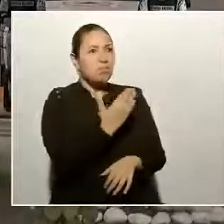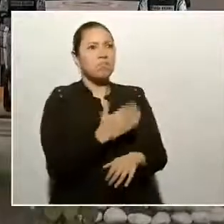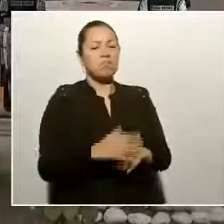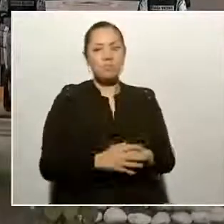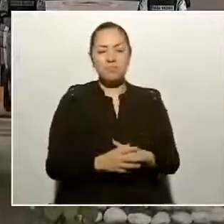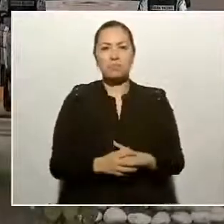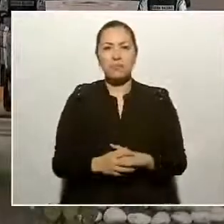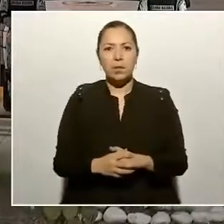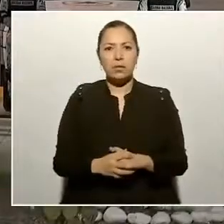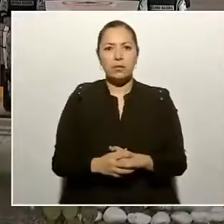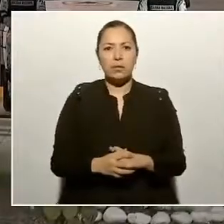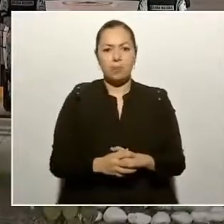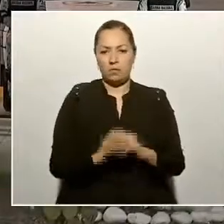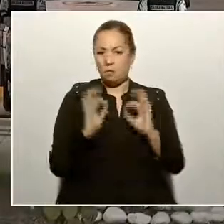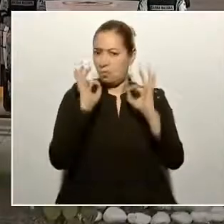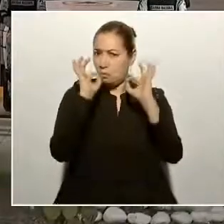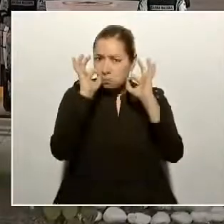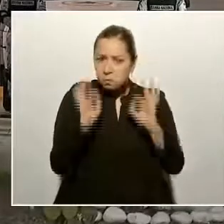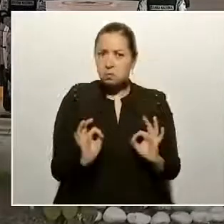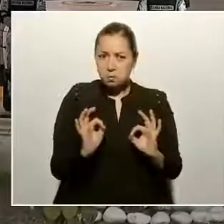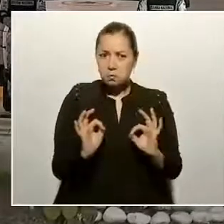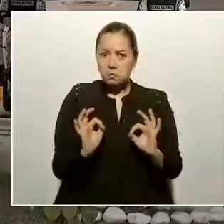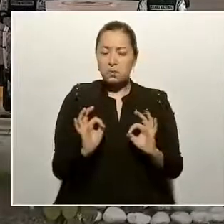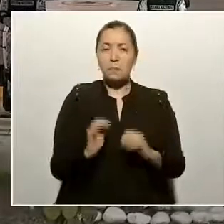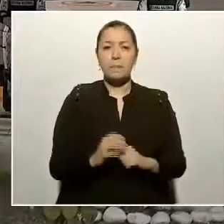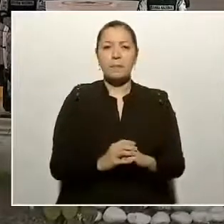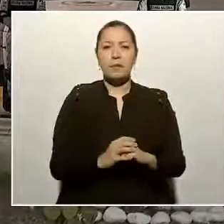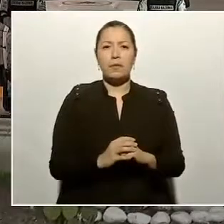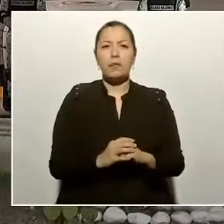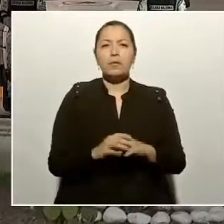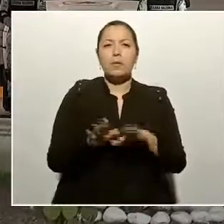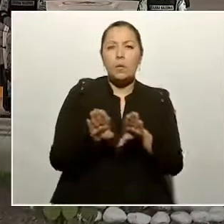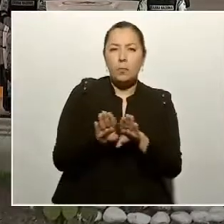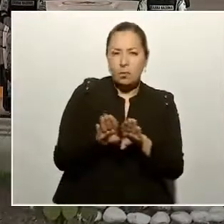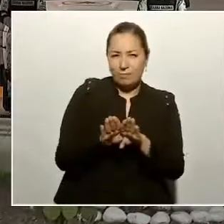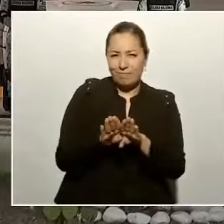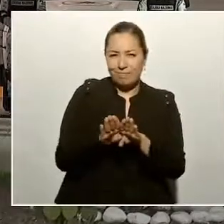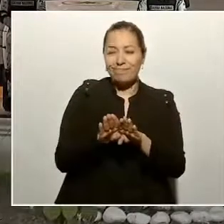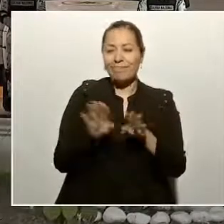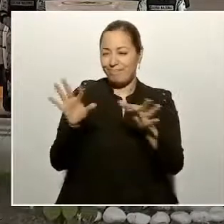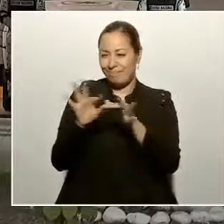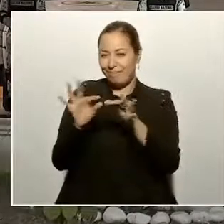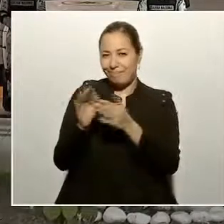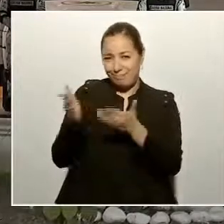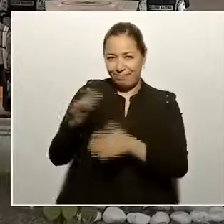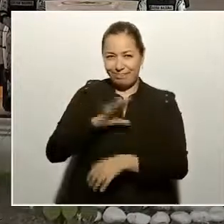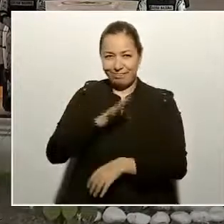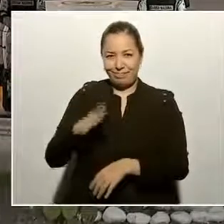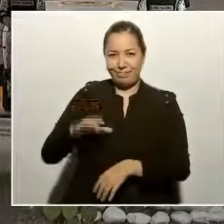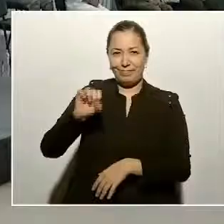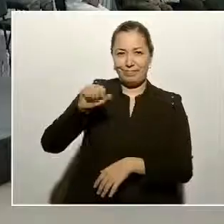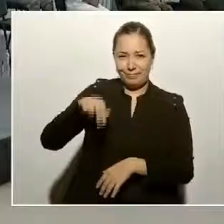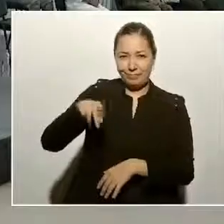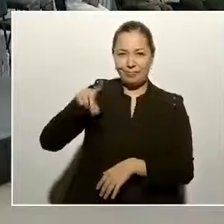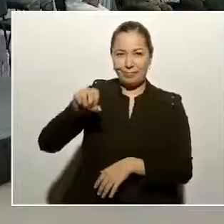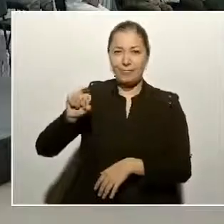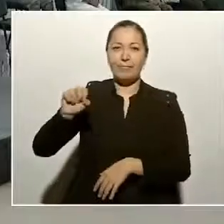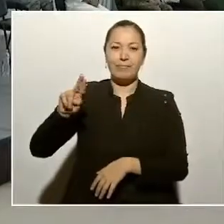muy dignas, como lo mencionó el general Sandoval, austeras,